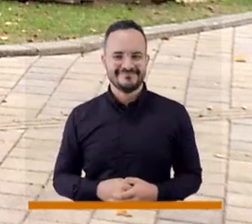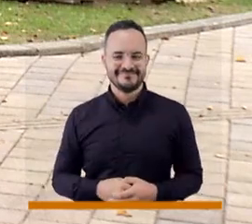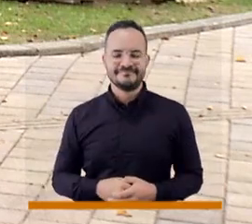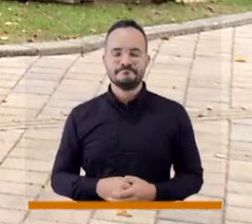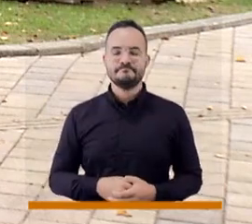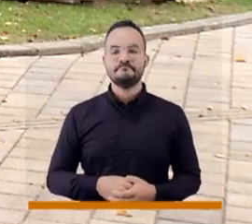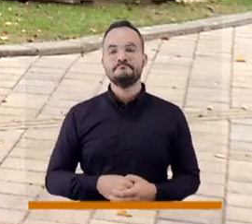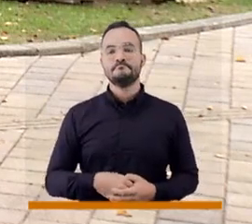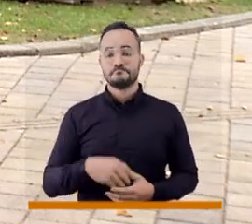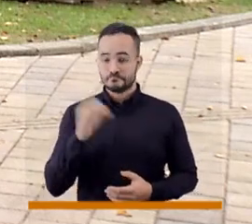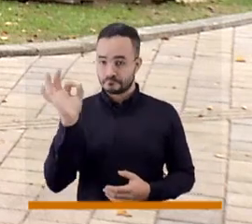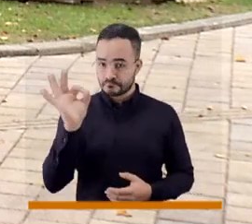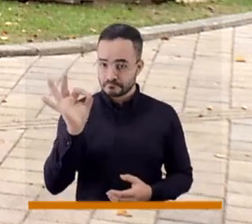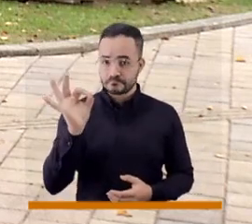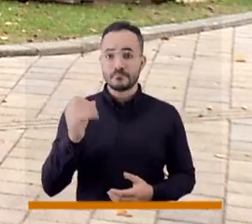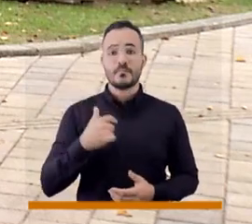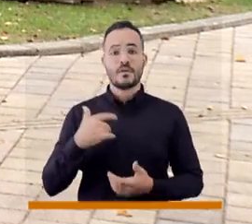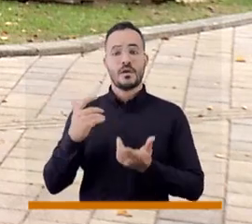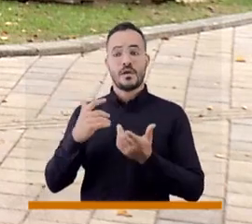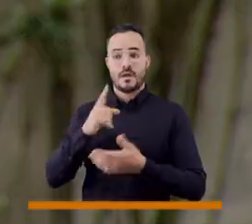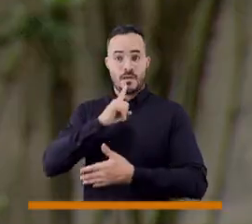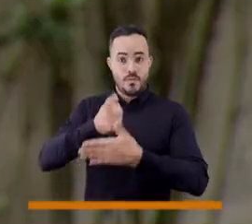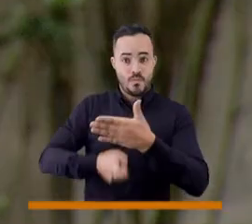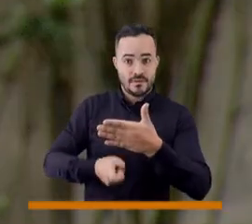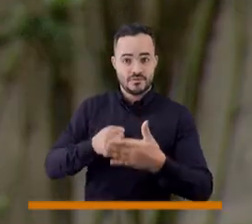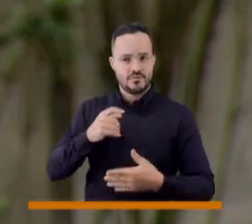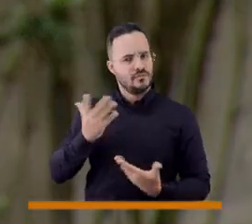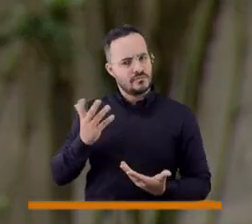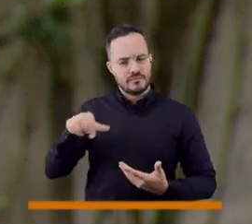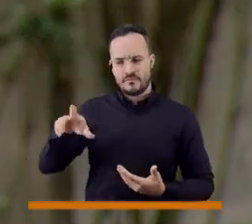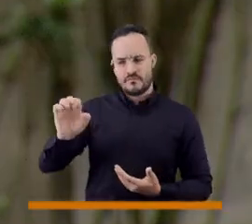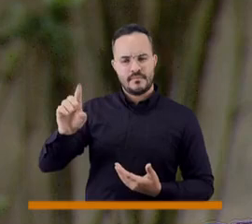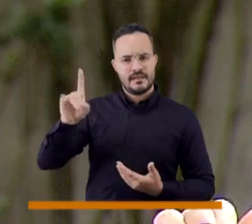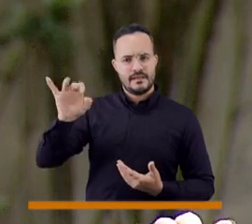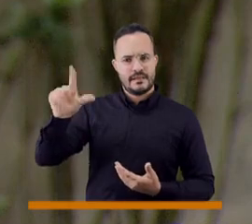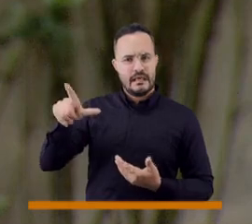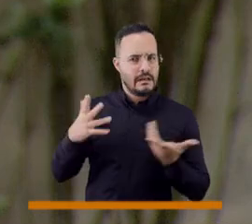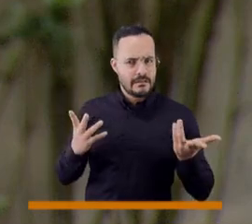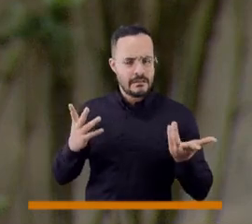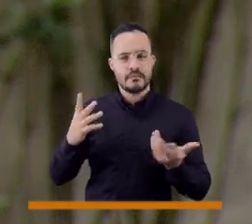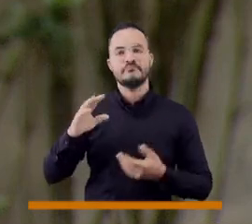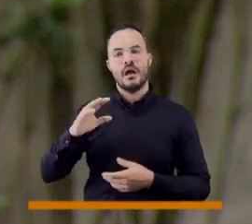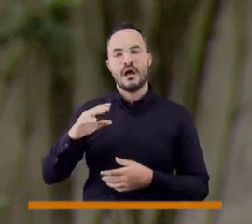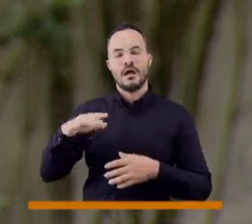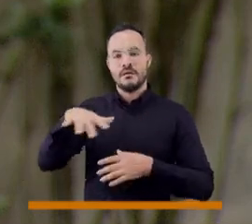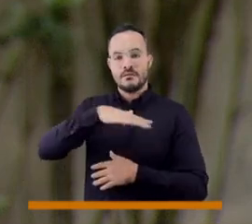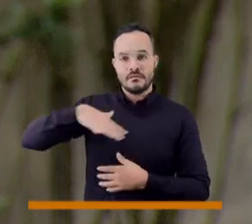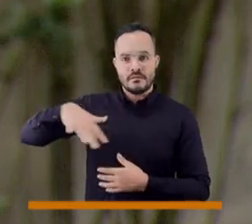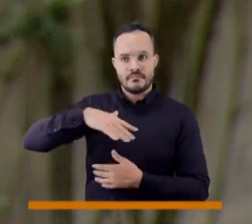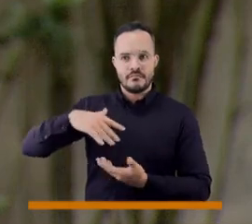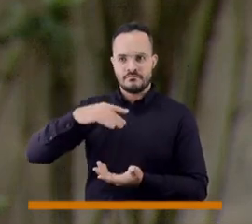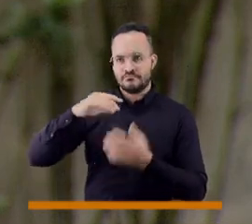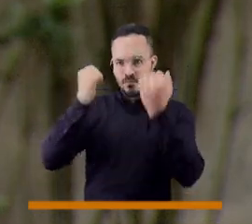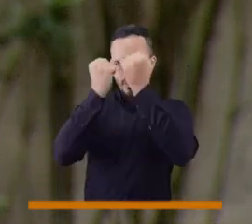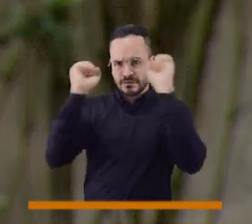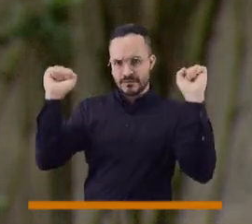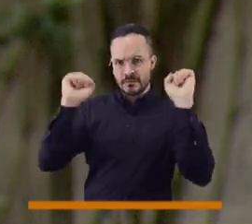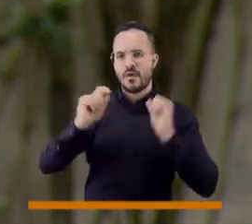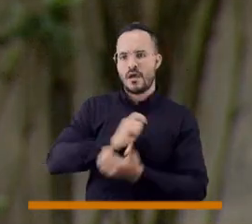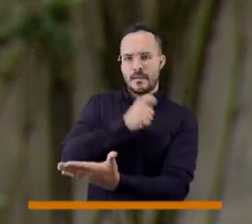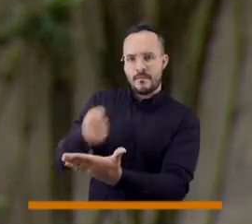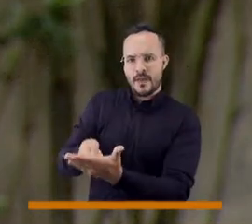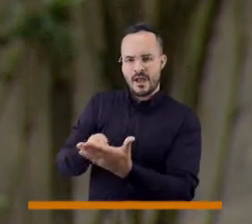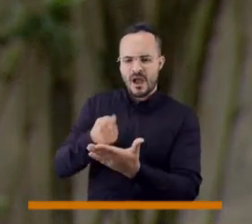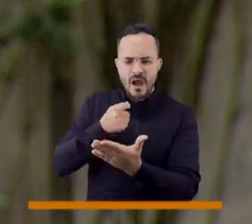Bueno, concejal, el impuesto predial es un tributo que se le paga al municipio por un inmueble, por un terreno y el